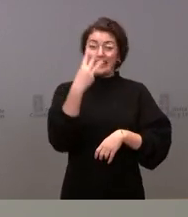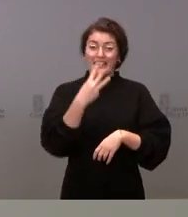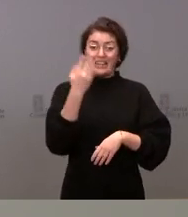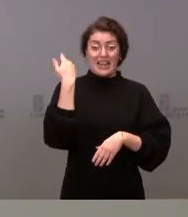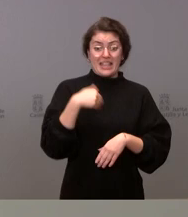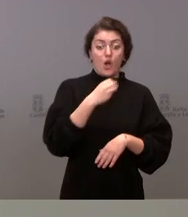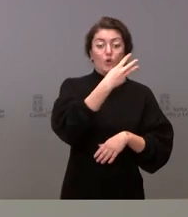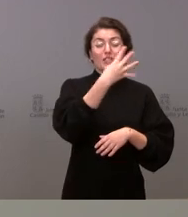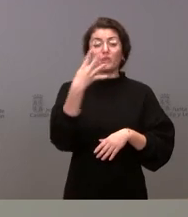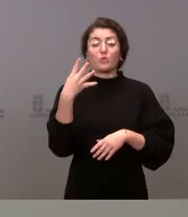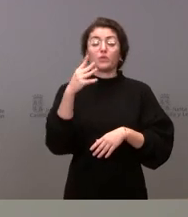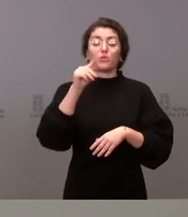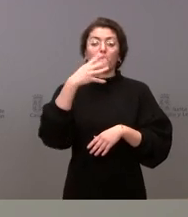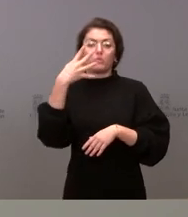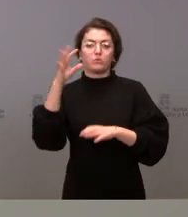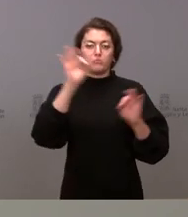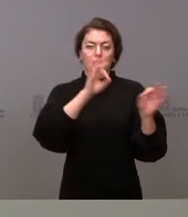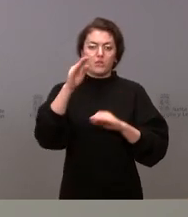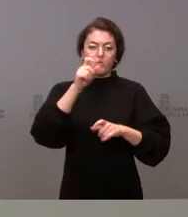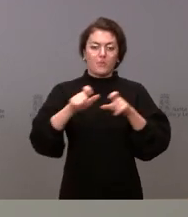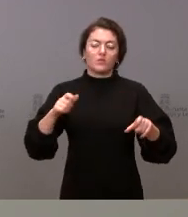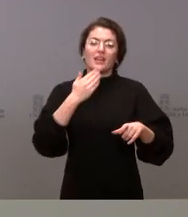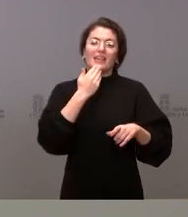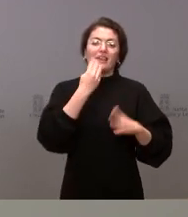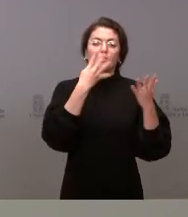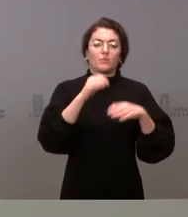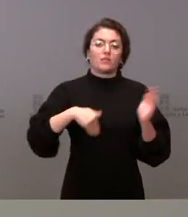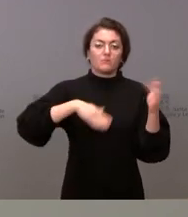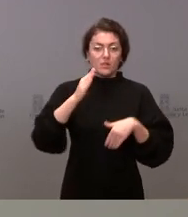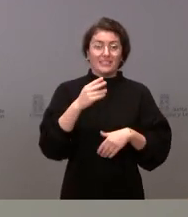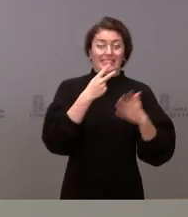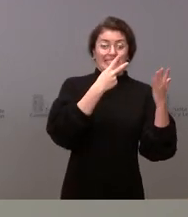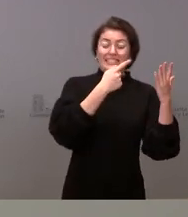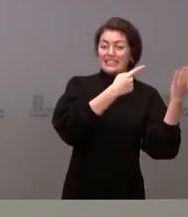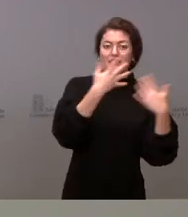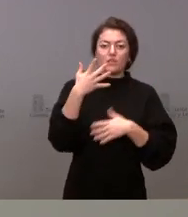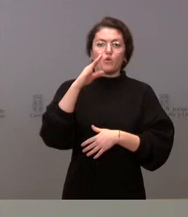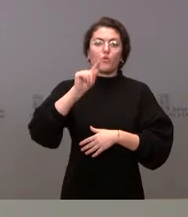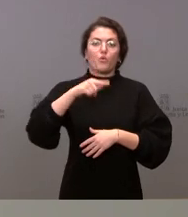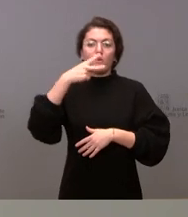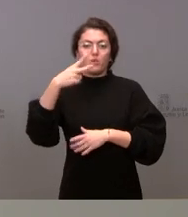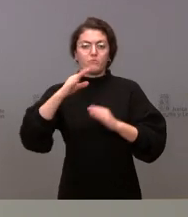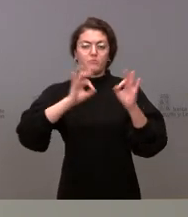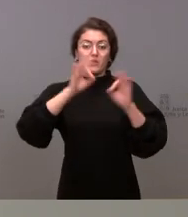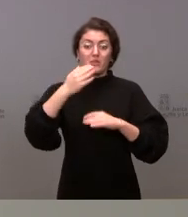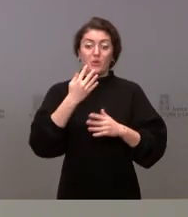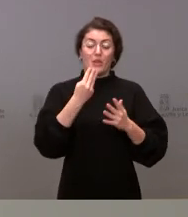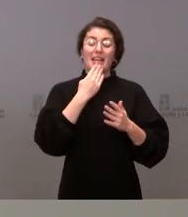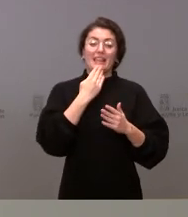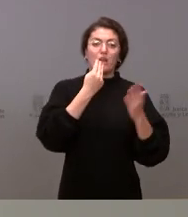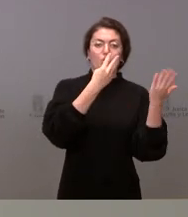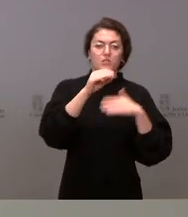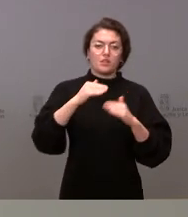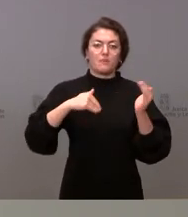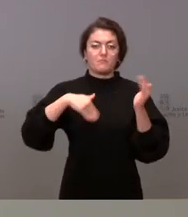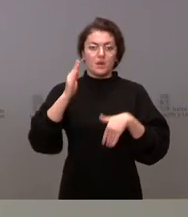% de las personas mayores de 90, al 75,2% de las de más de 80 y al 59,2% de las más